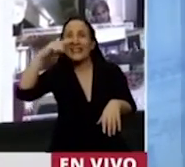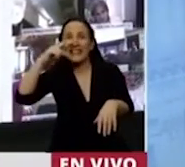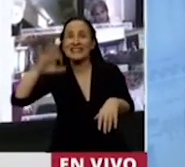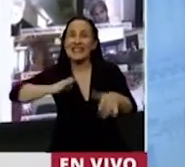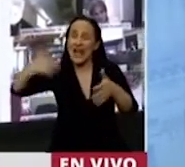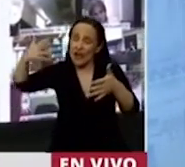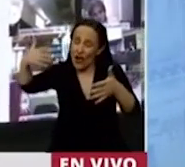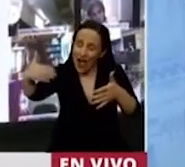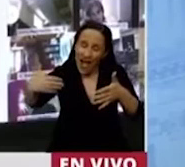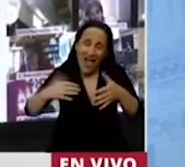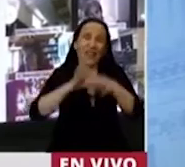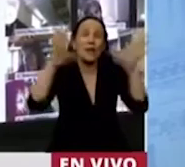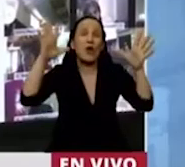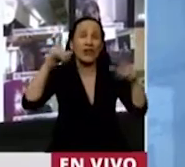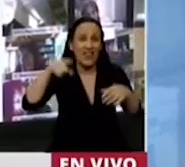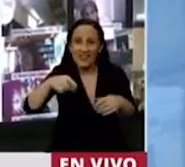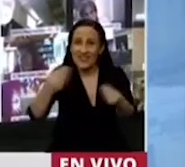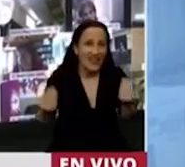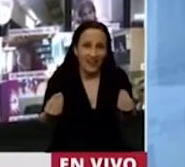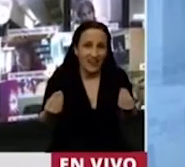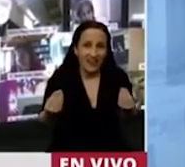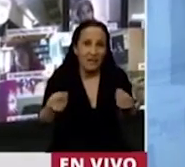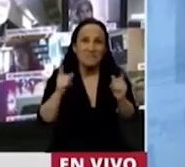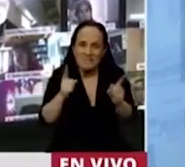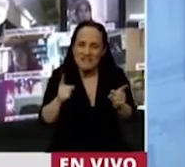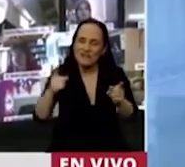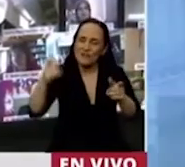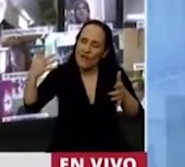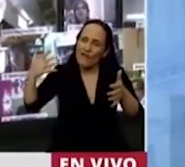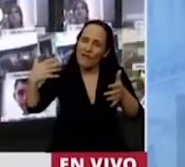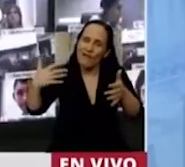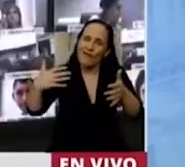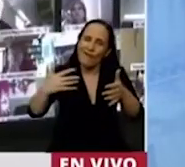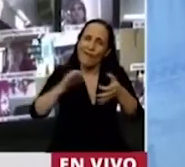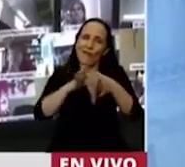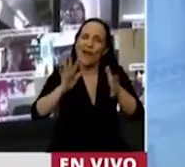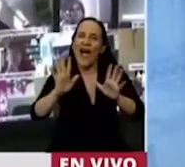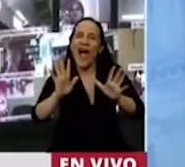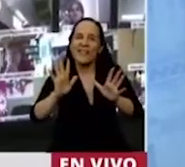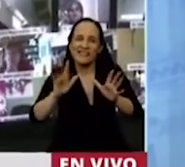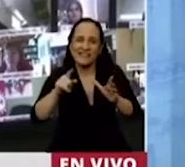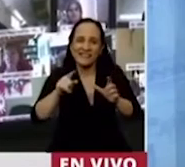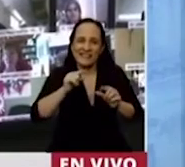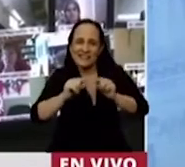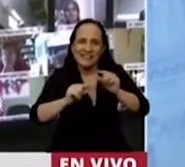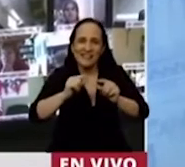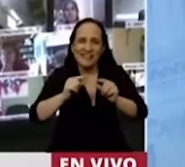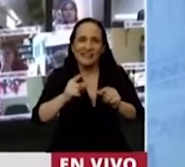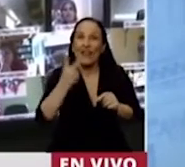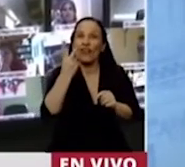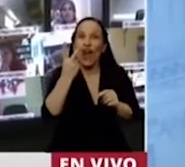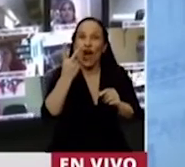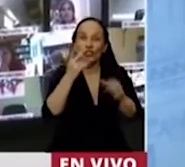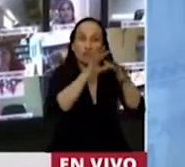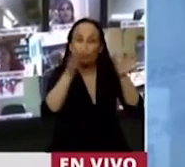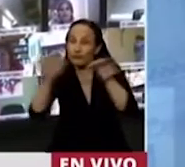democracia se desenvolvieron en esa democracia, en esa que se afirmó en esos dos valores